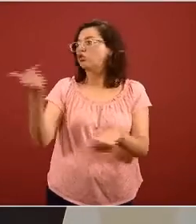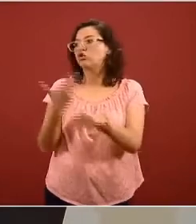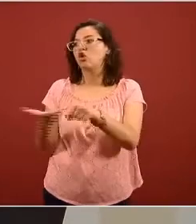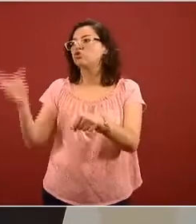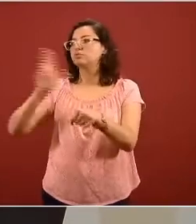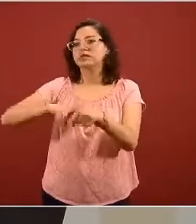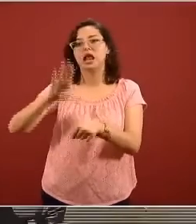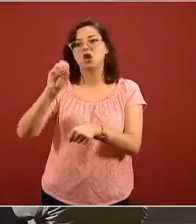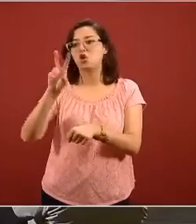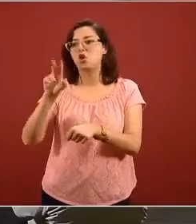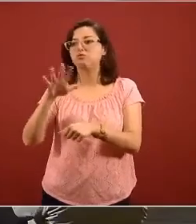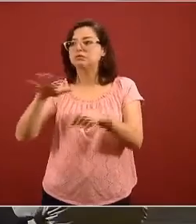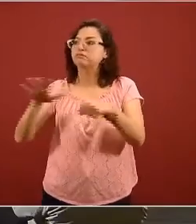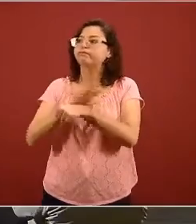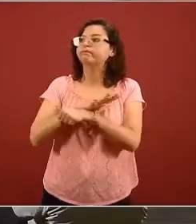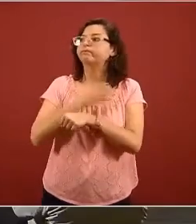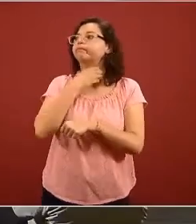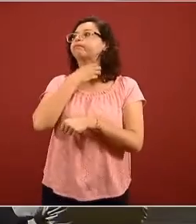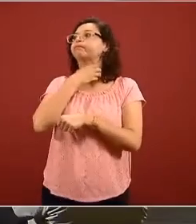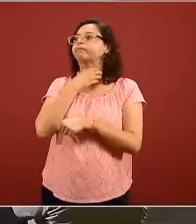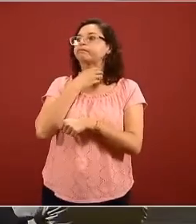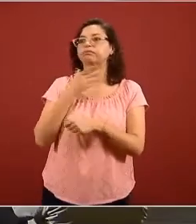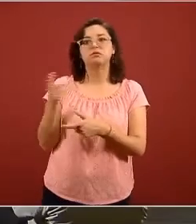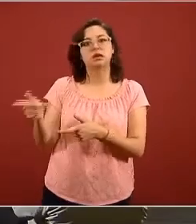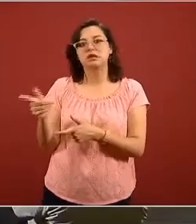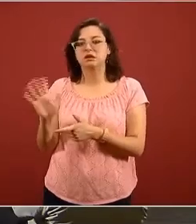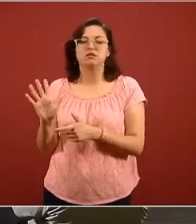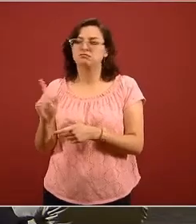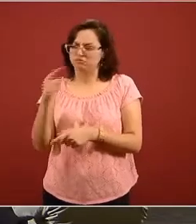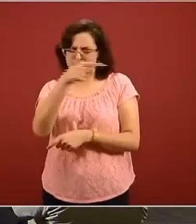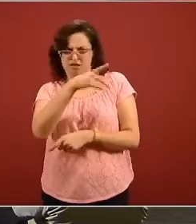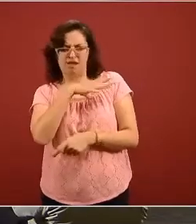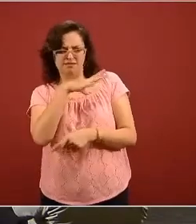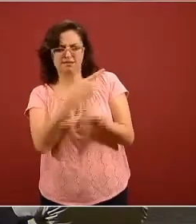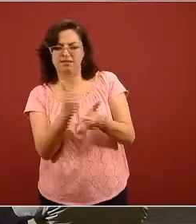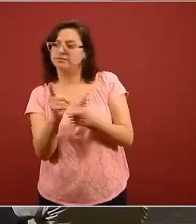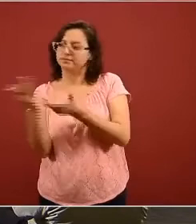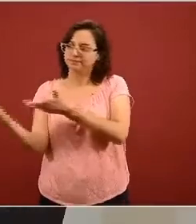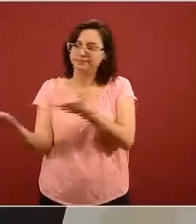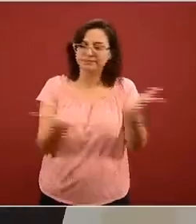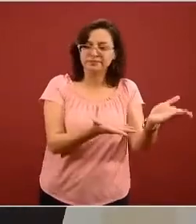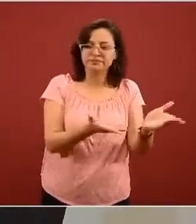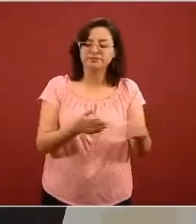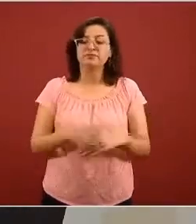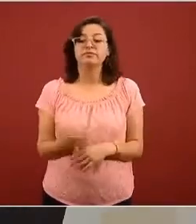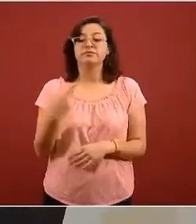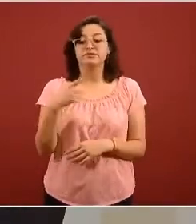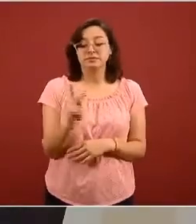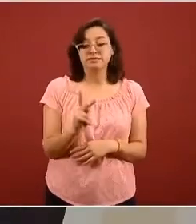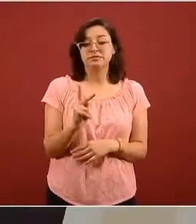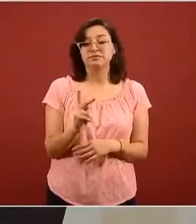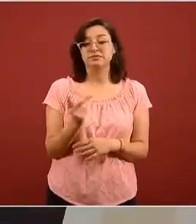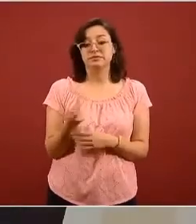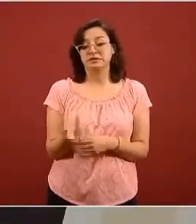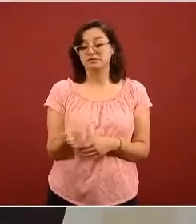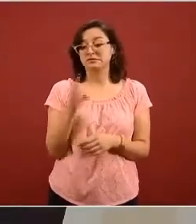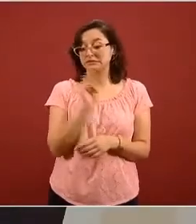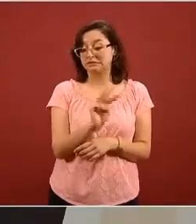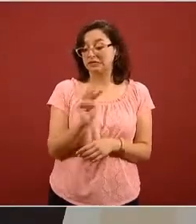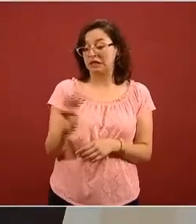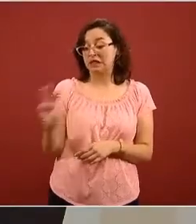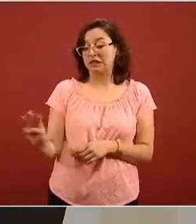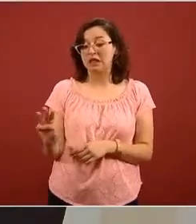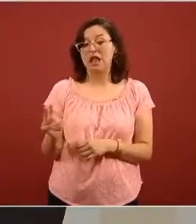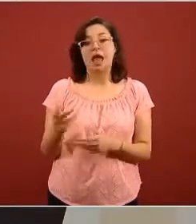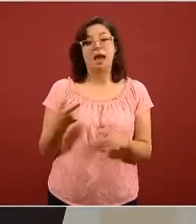hospitales que están al borde del colapso entonces pero la situación es esta plataforma entró en carácter obligatorio